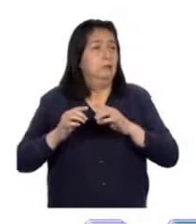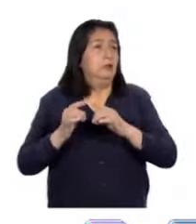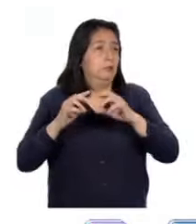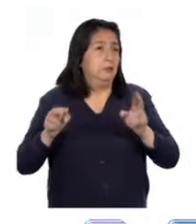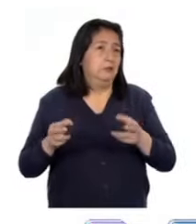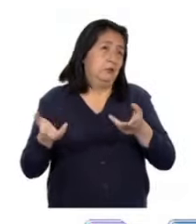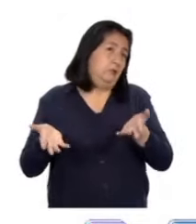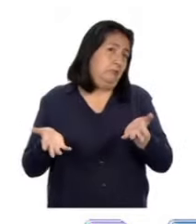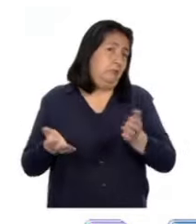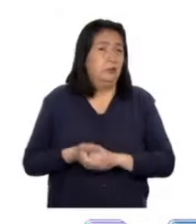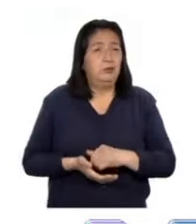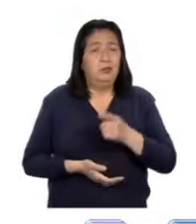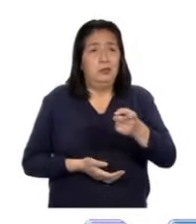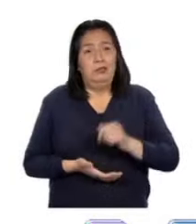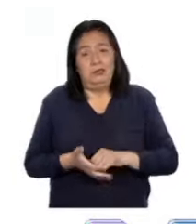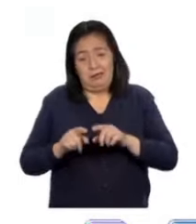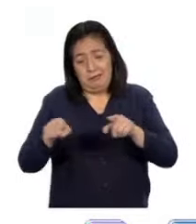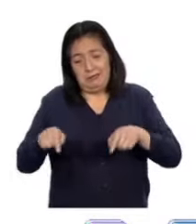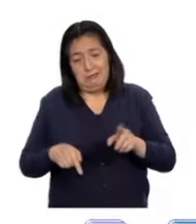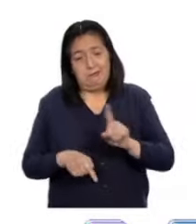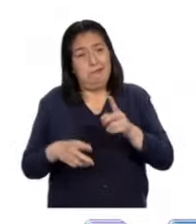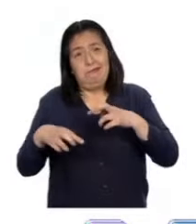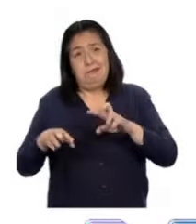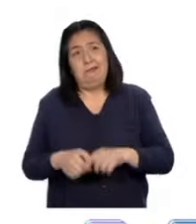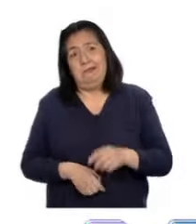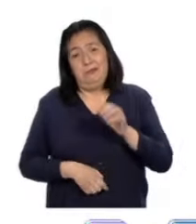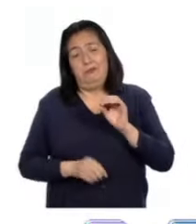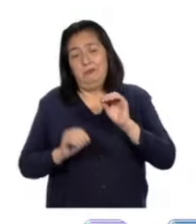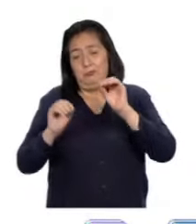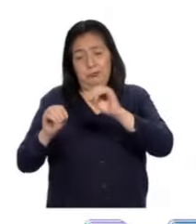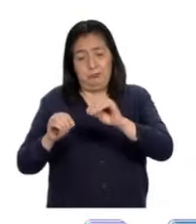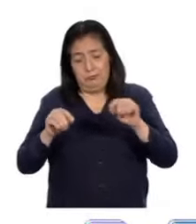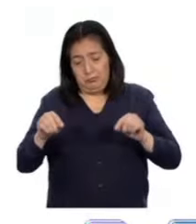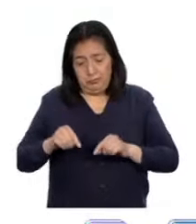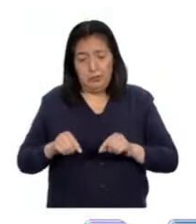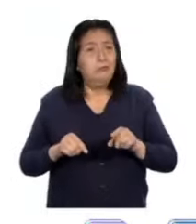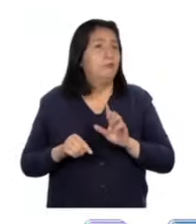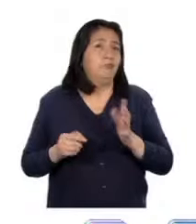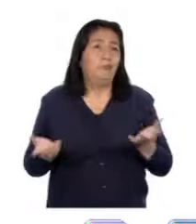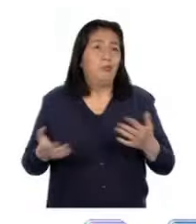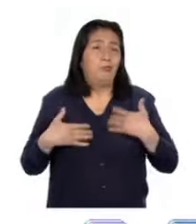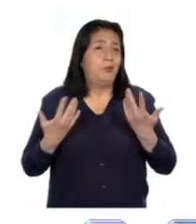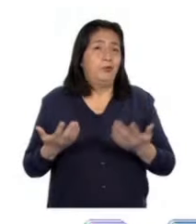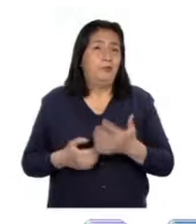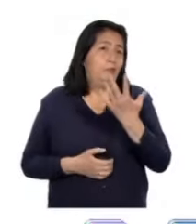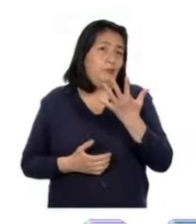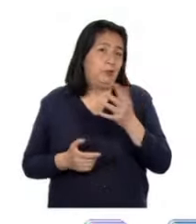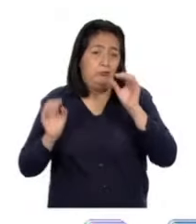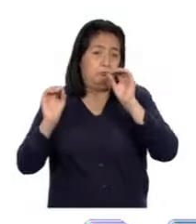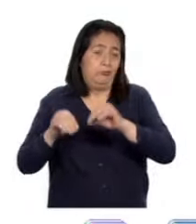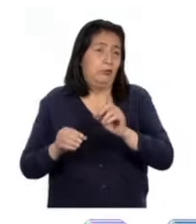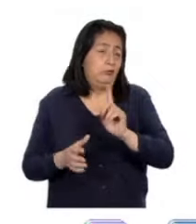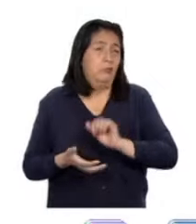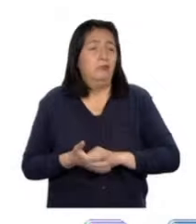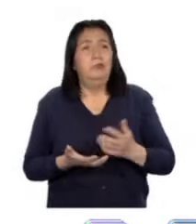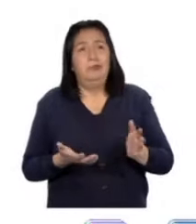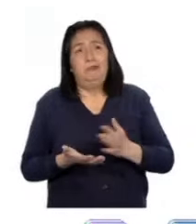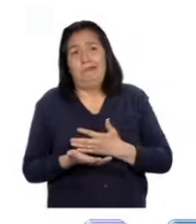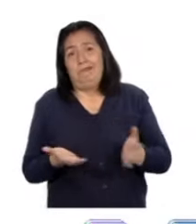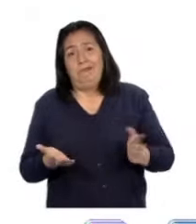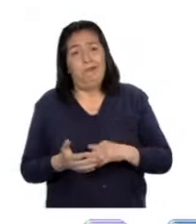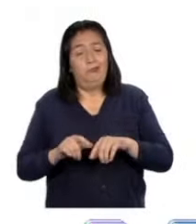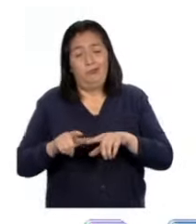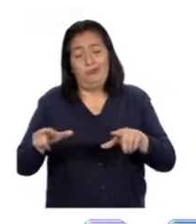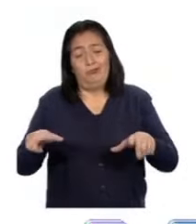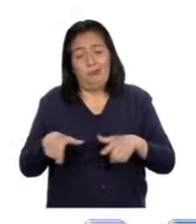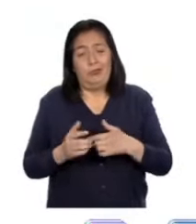lo mismo, pues la forma de la mesa no nos permitiría colocarnos de manera equitativa en ella. Y no tendríamos suficiente